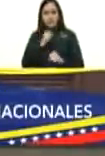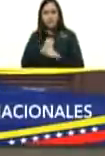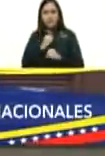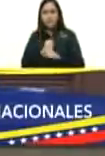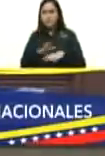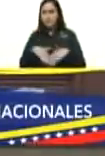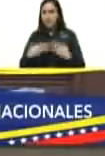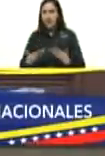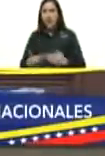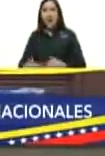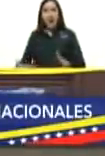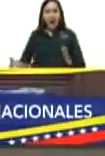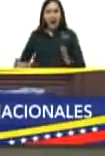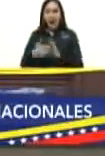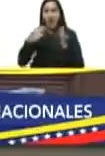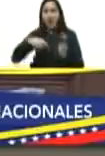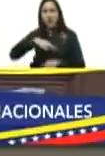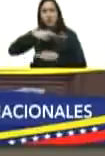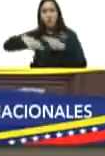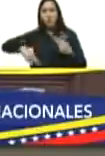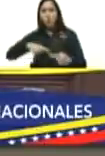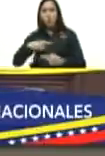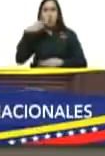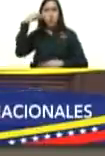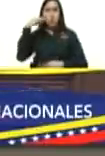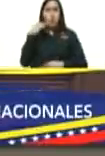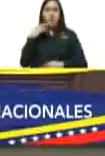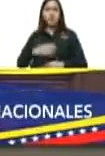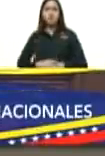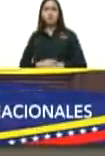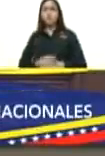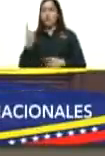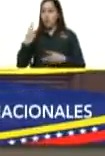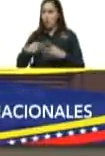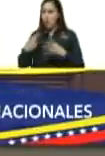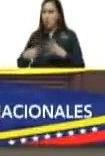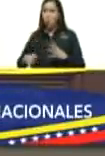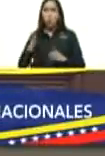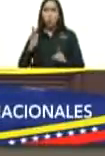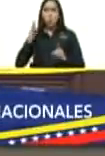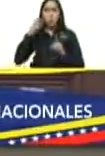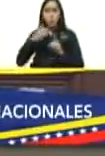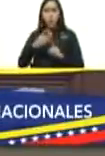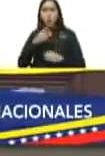conspirar contra la revolución bolivariana para otros fines políticos